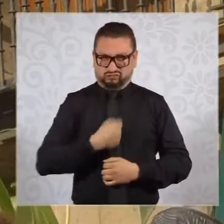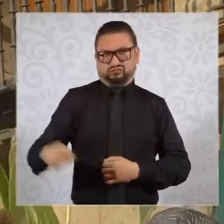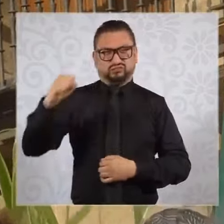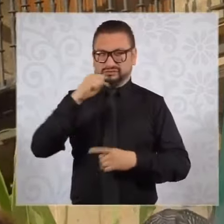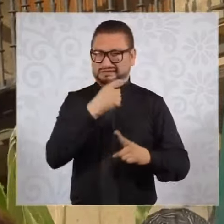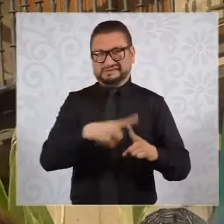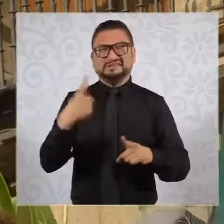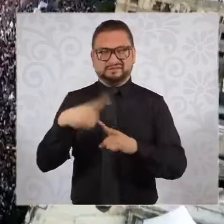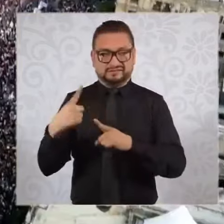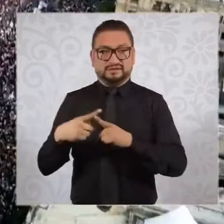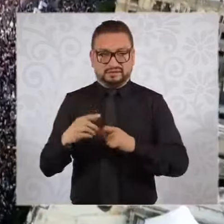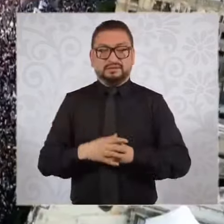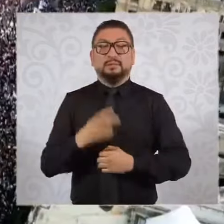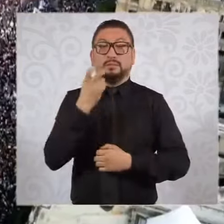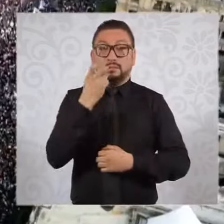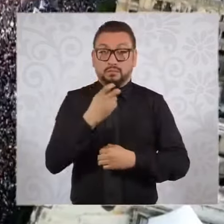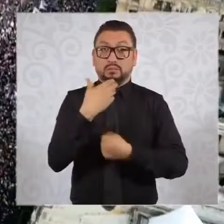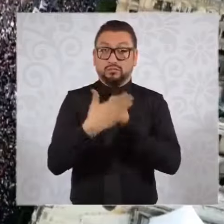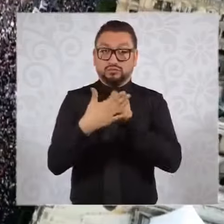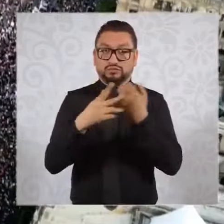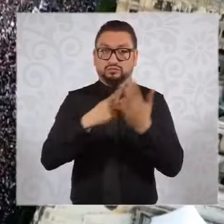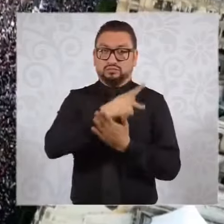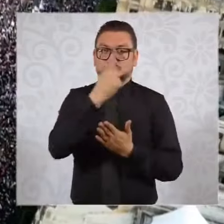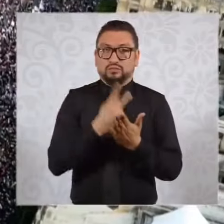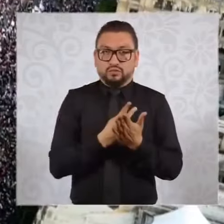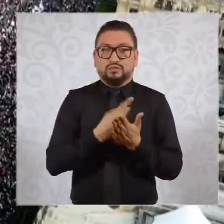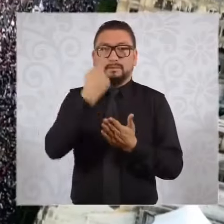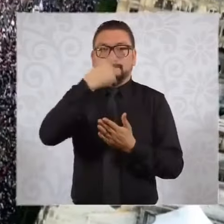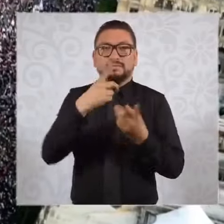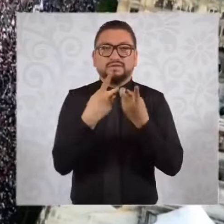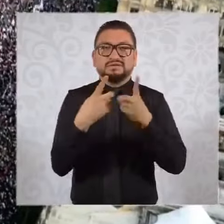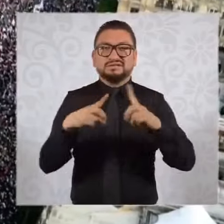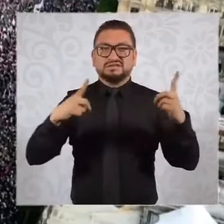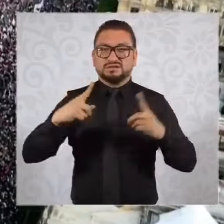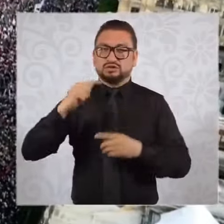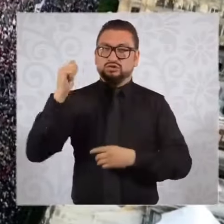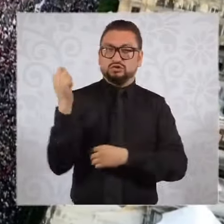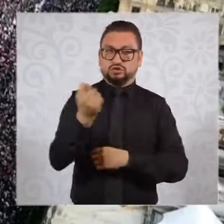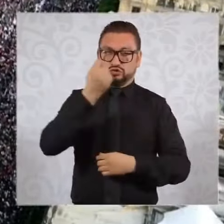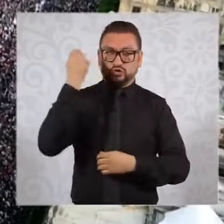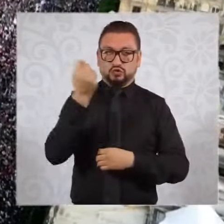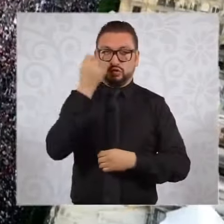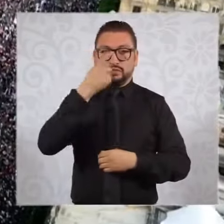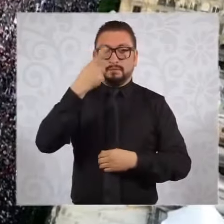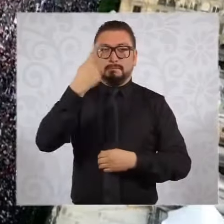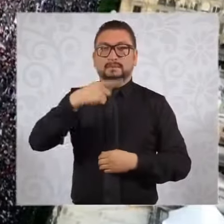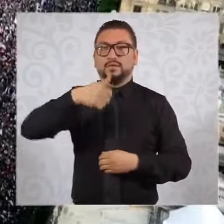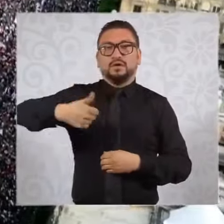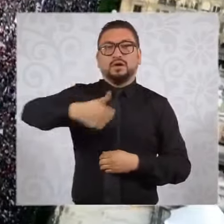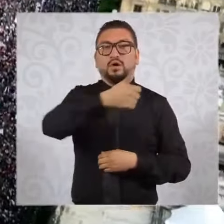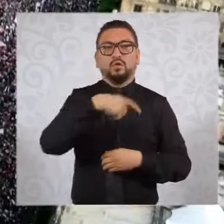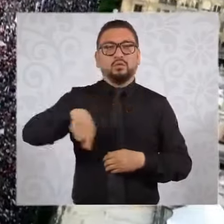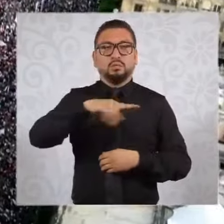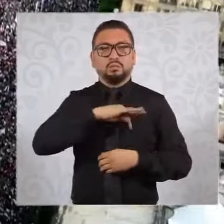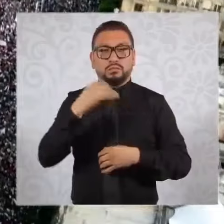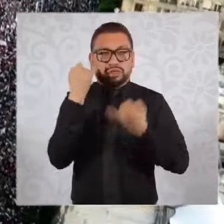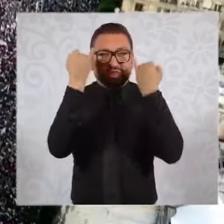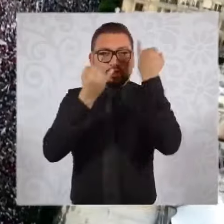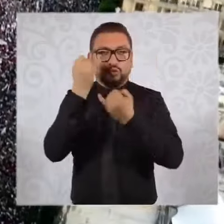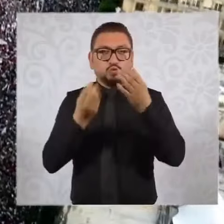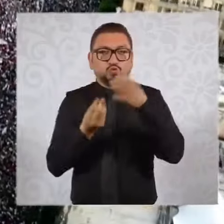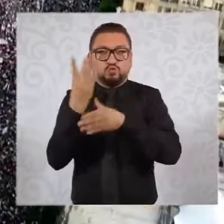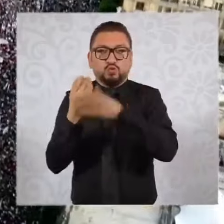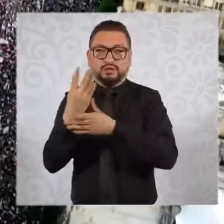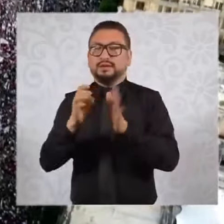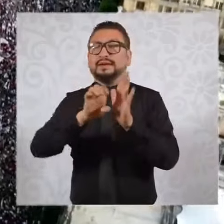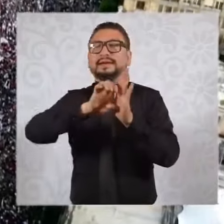Vamos a lanzar el programa de desarrollo tecnológico para la innovación. Les doy algunos